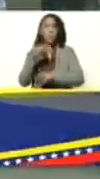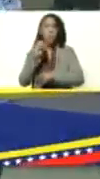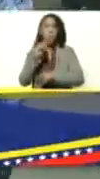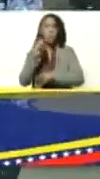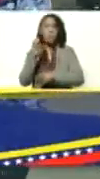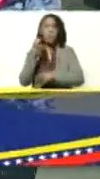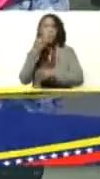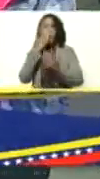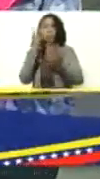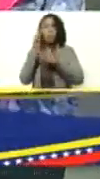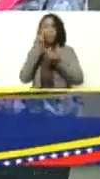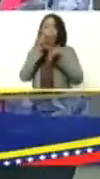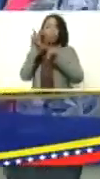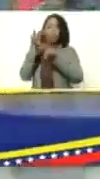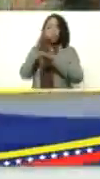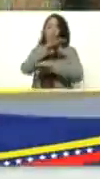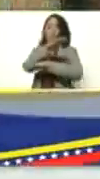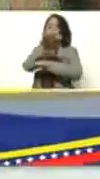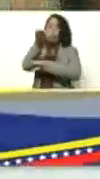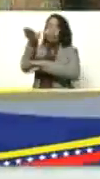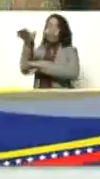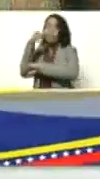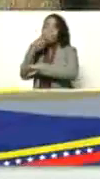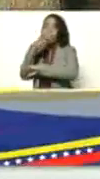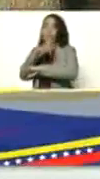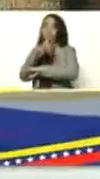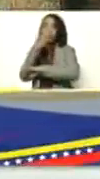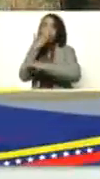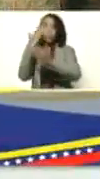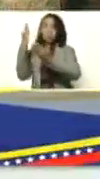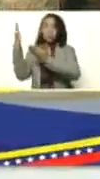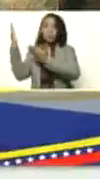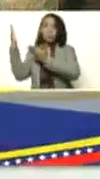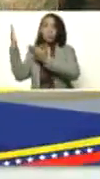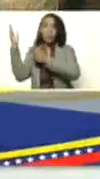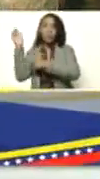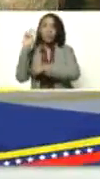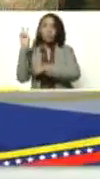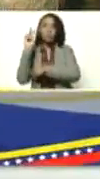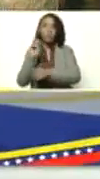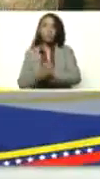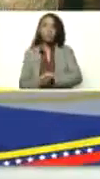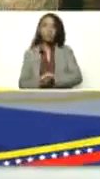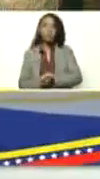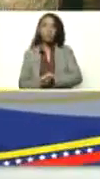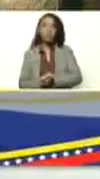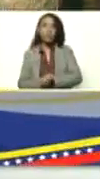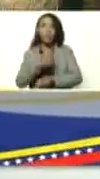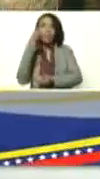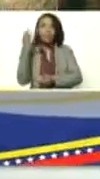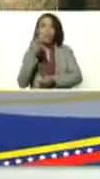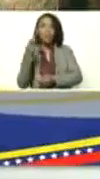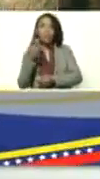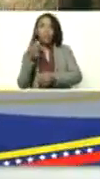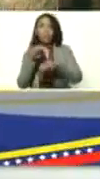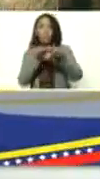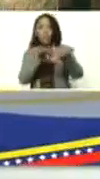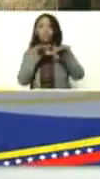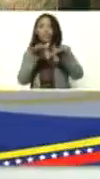esa belleza que se ve para allá, Fernando. Esto es una belleza y es Venezuela. Una verdadera belleza.